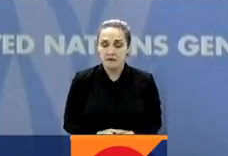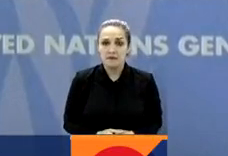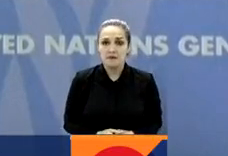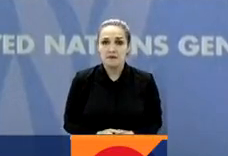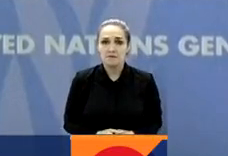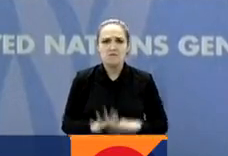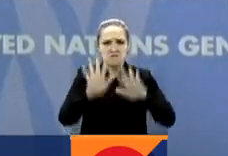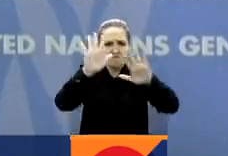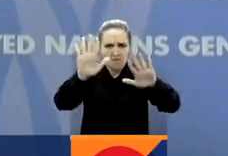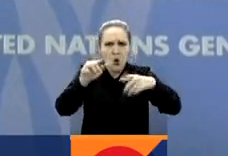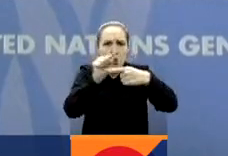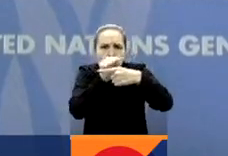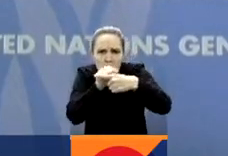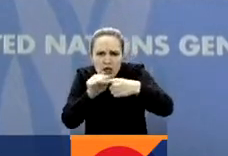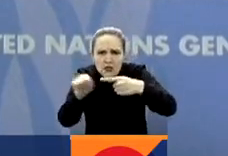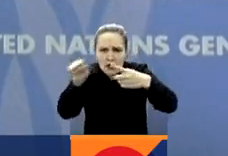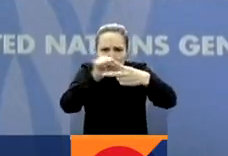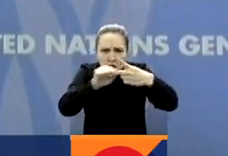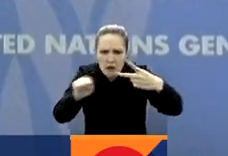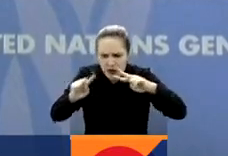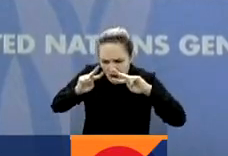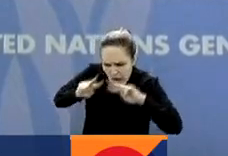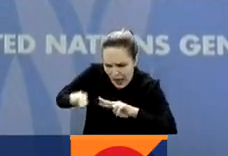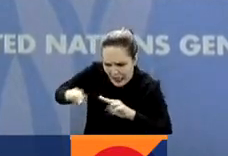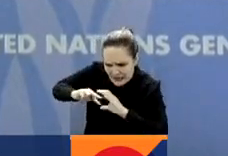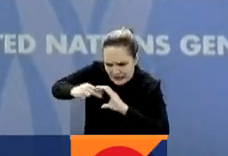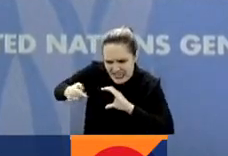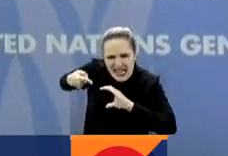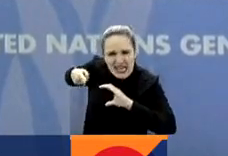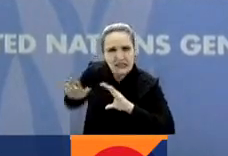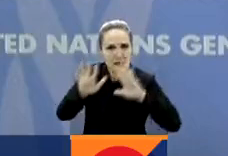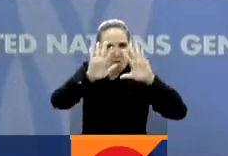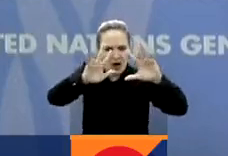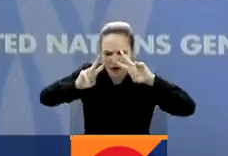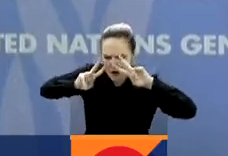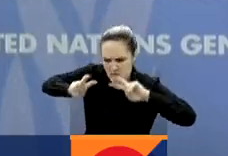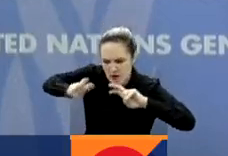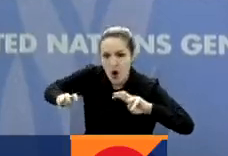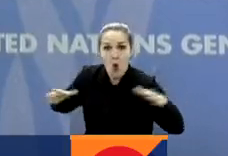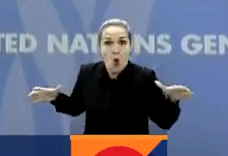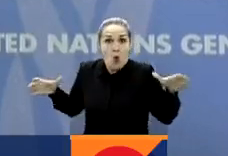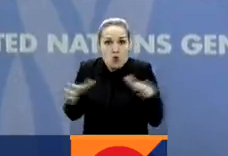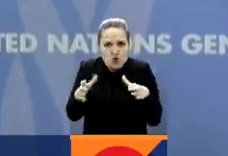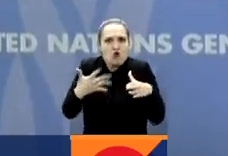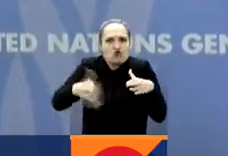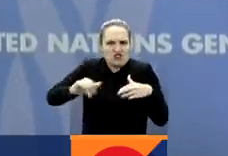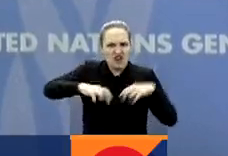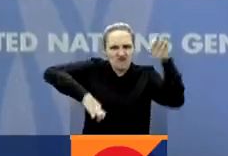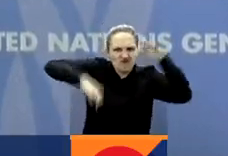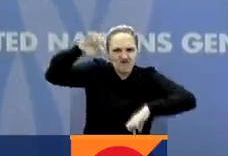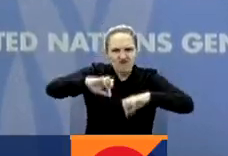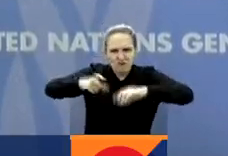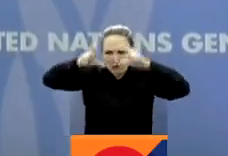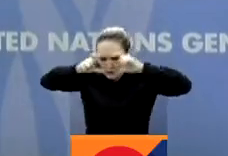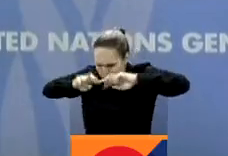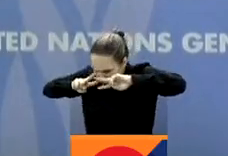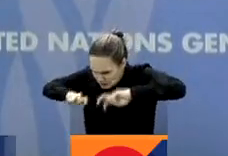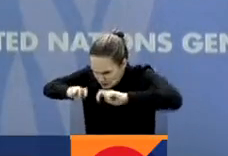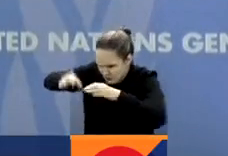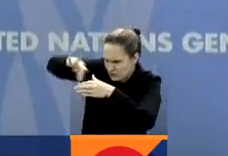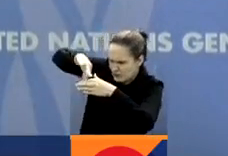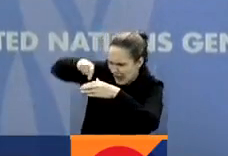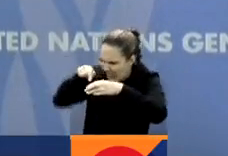Nos llevará algunas semanas a entender el impacto de esta variante. Los investigadores están trabajando para entender más sobre las mutaciones y lo que